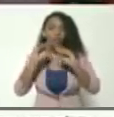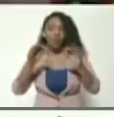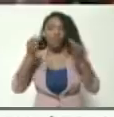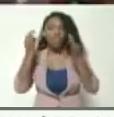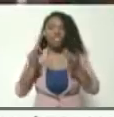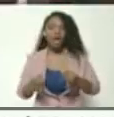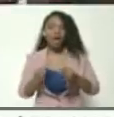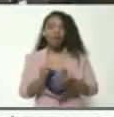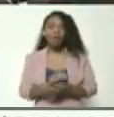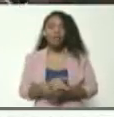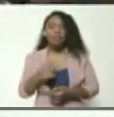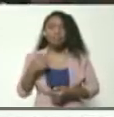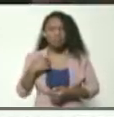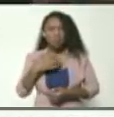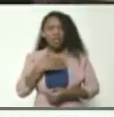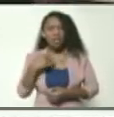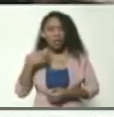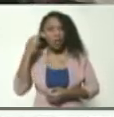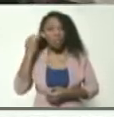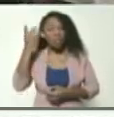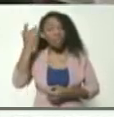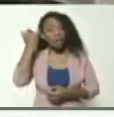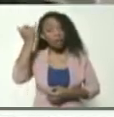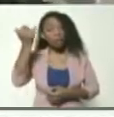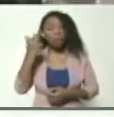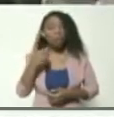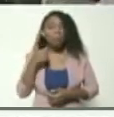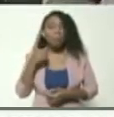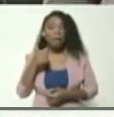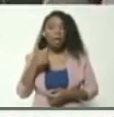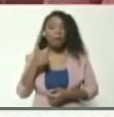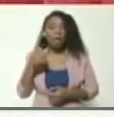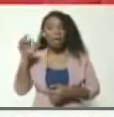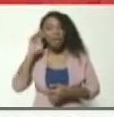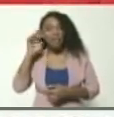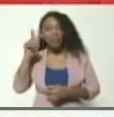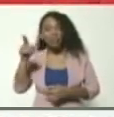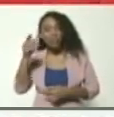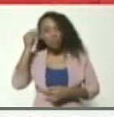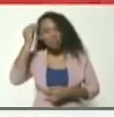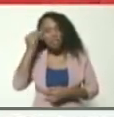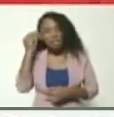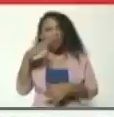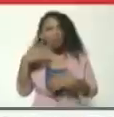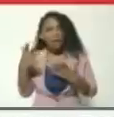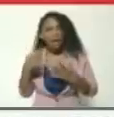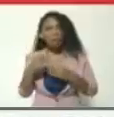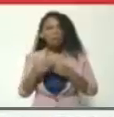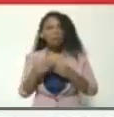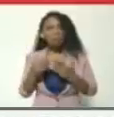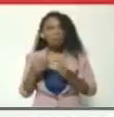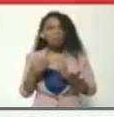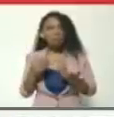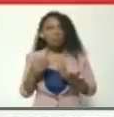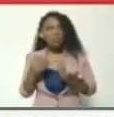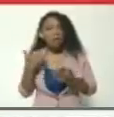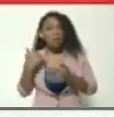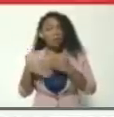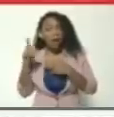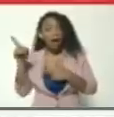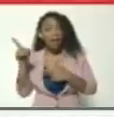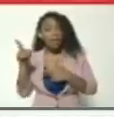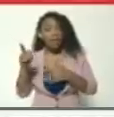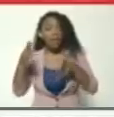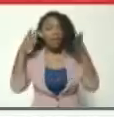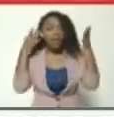Excelente, me parece excelente idea. Rafael Ríos, ¿qué has reflexionado? Rafael Ríos fue asesor de la